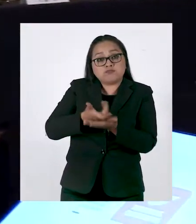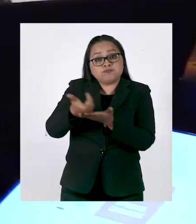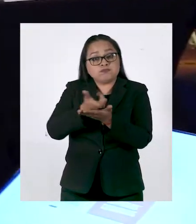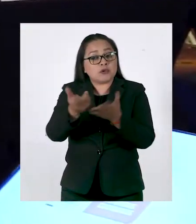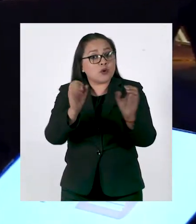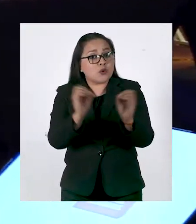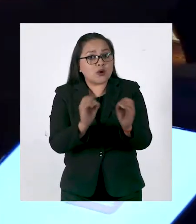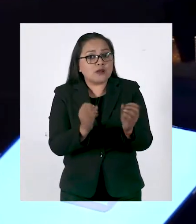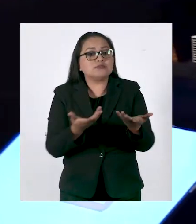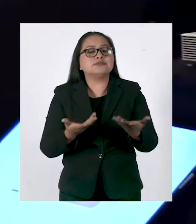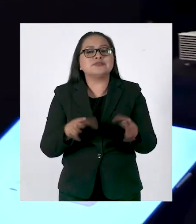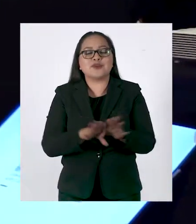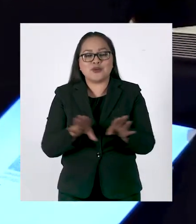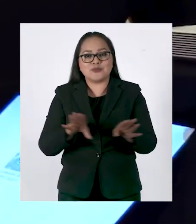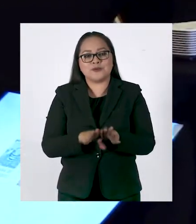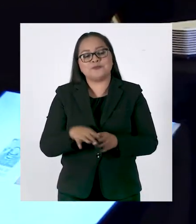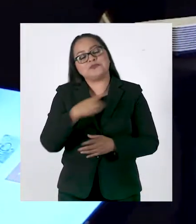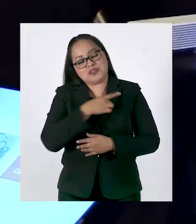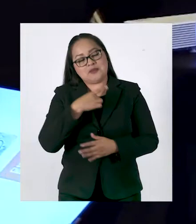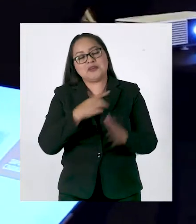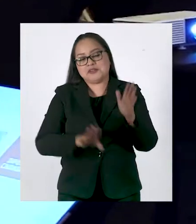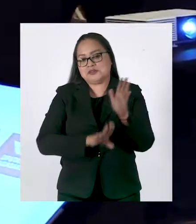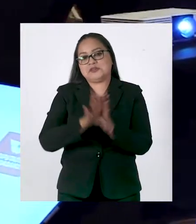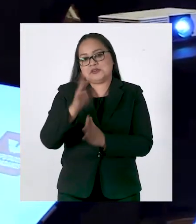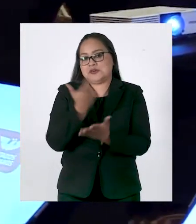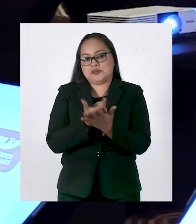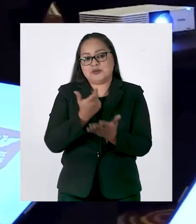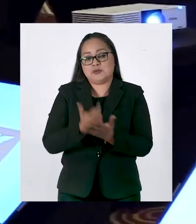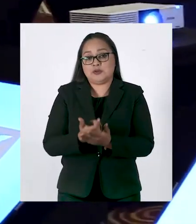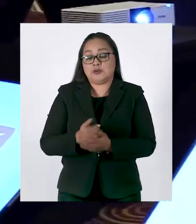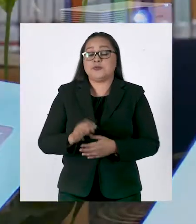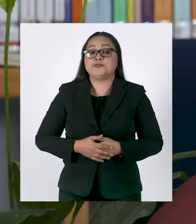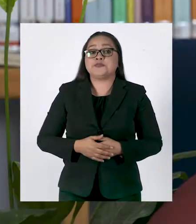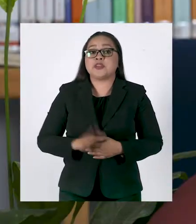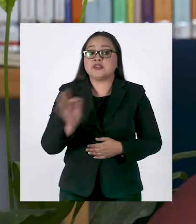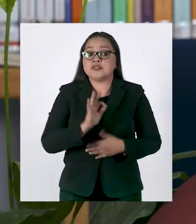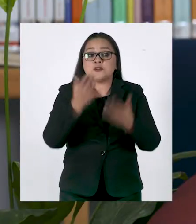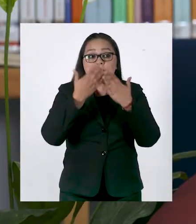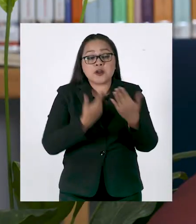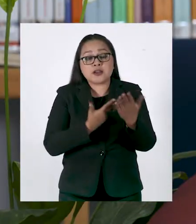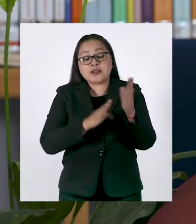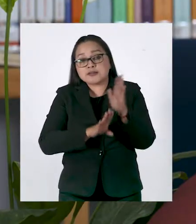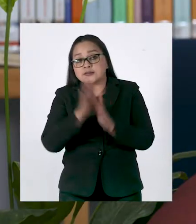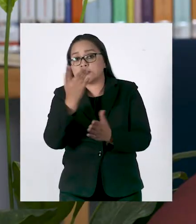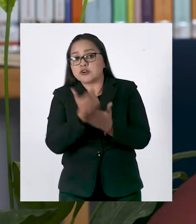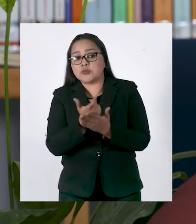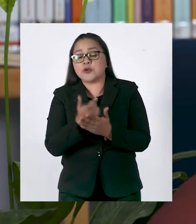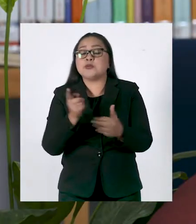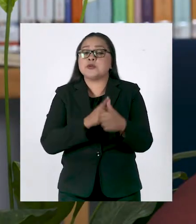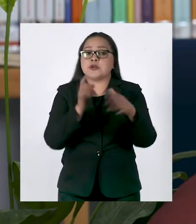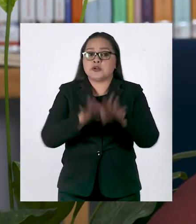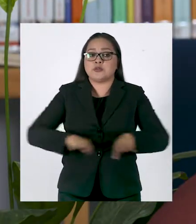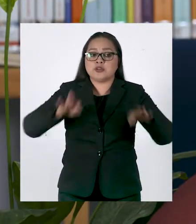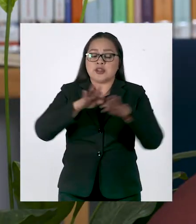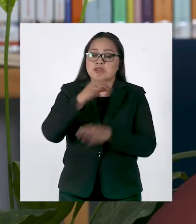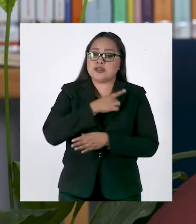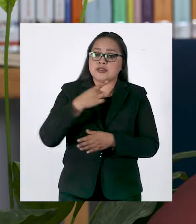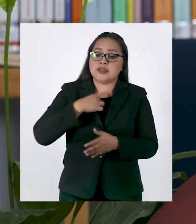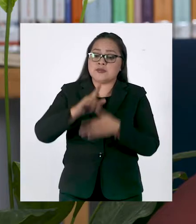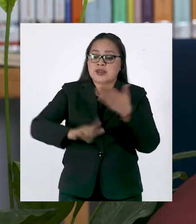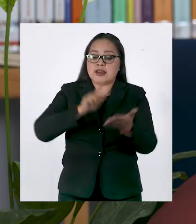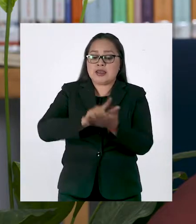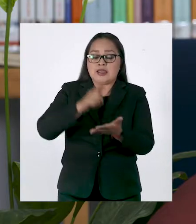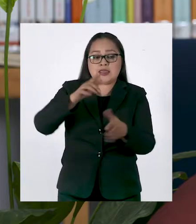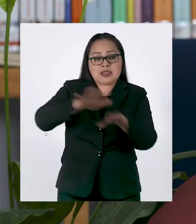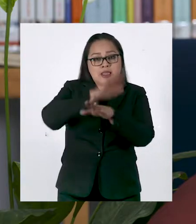Entonces mejorar la distribución del ingreso depende de que tengamos crecimiento. No va haber crecimiento económico si no tenemos, entre otras cosas,